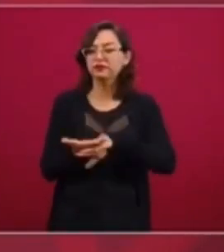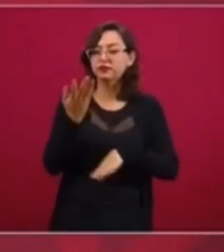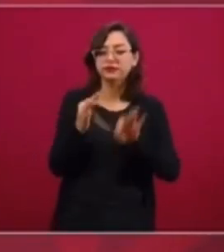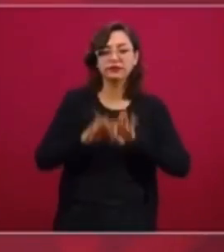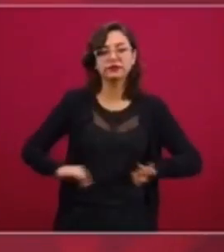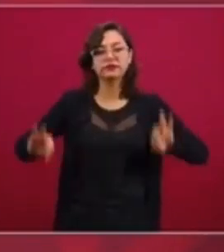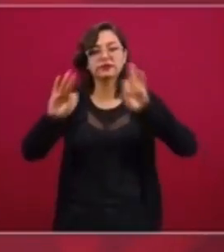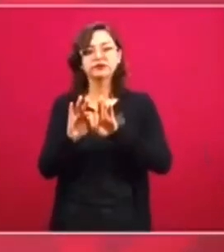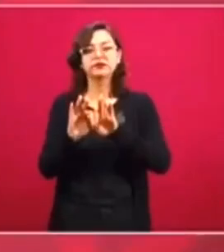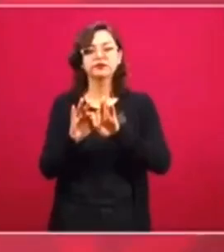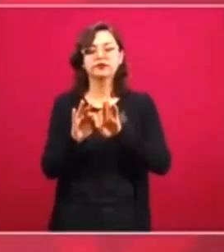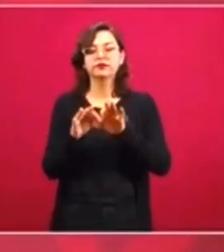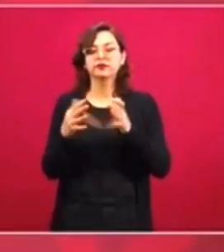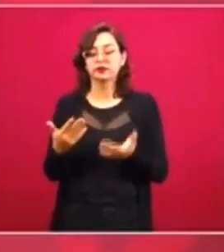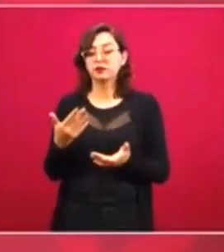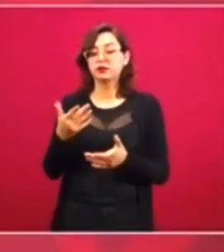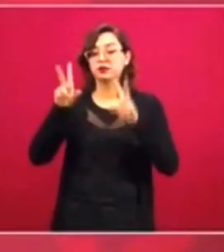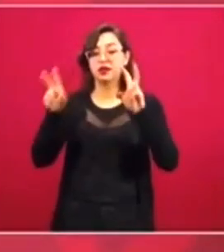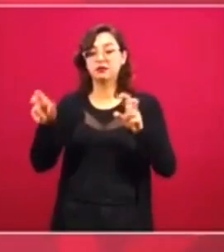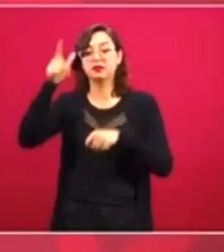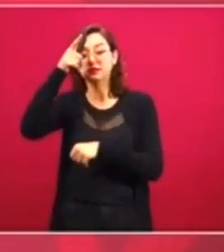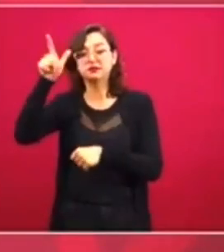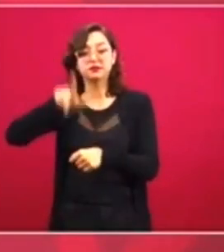lo espiritual,